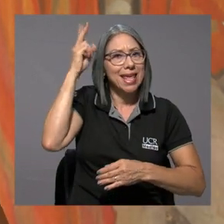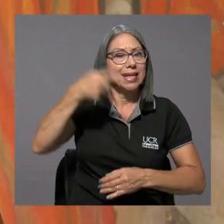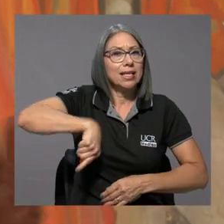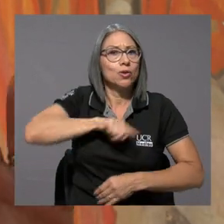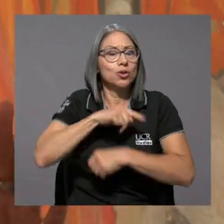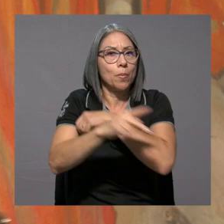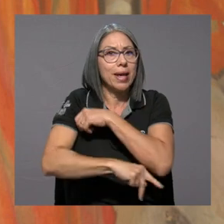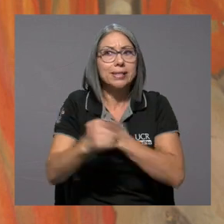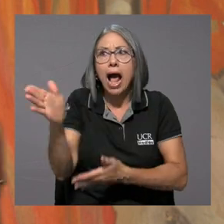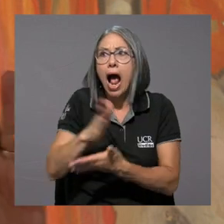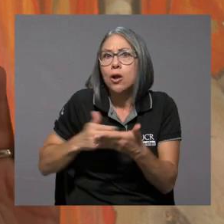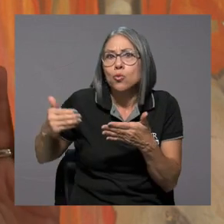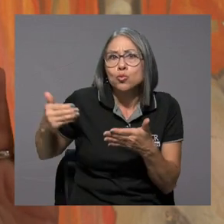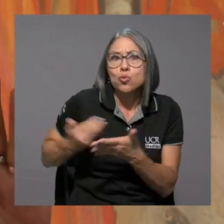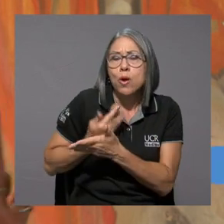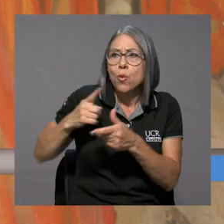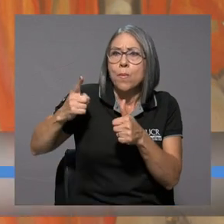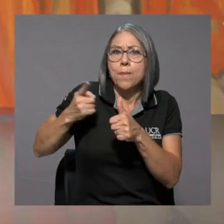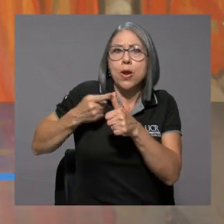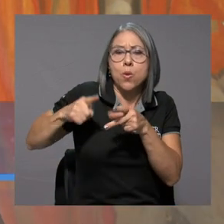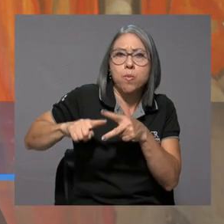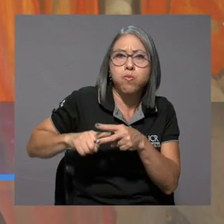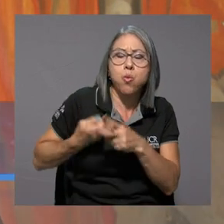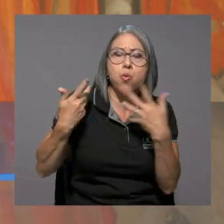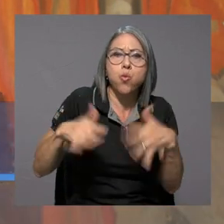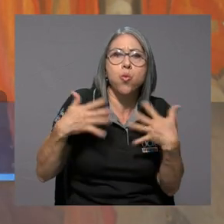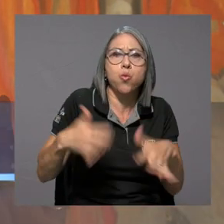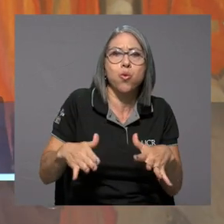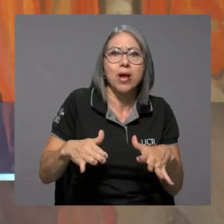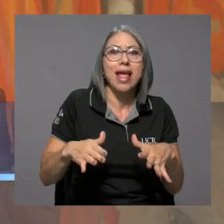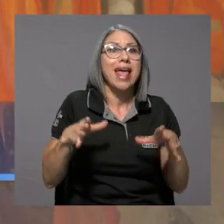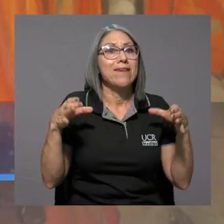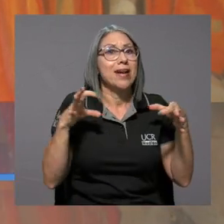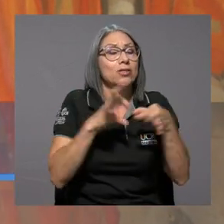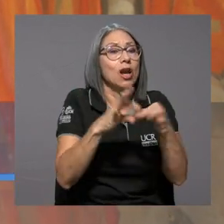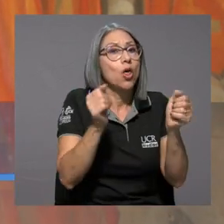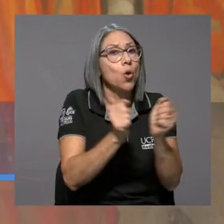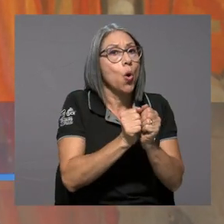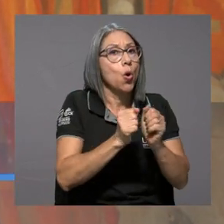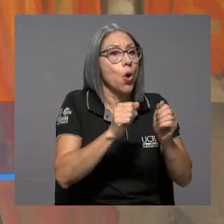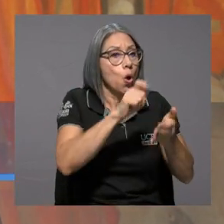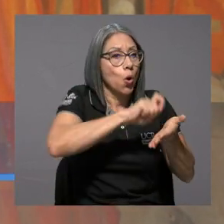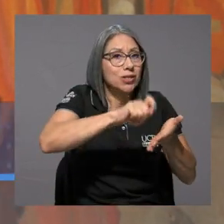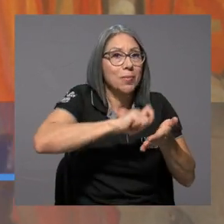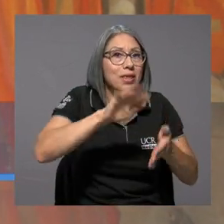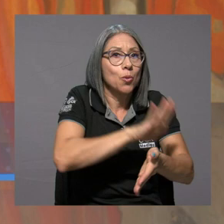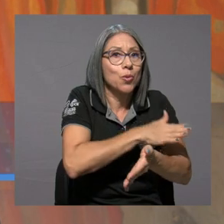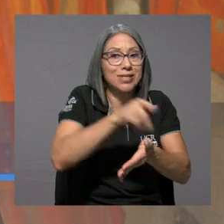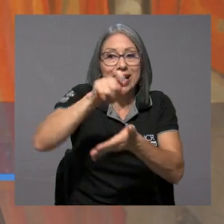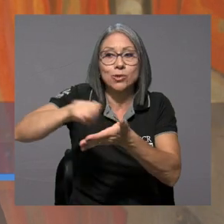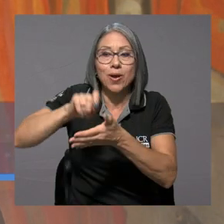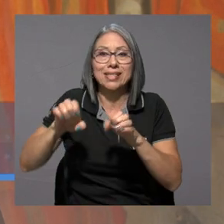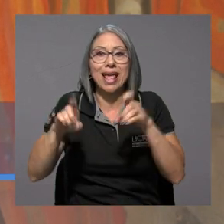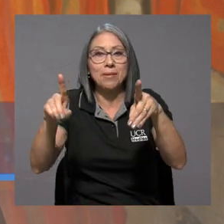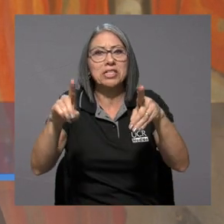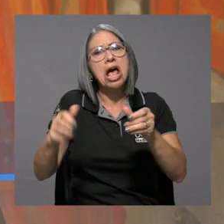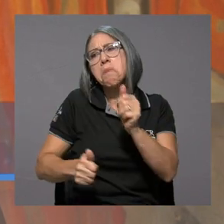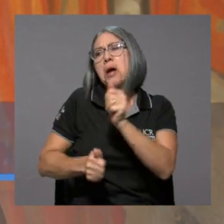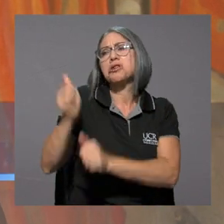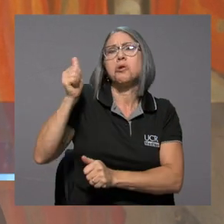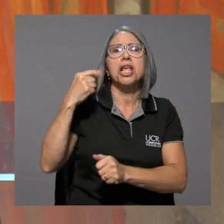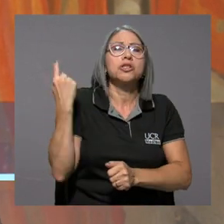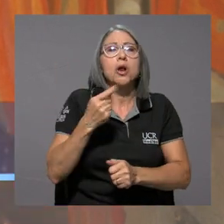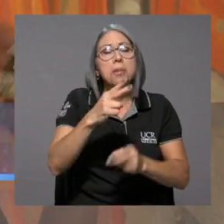algo totalmente pionero y transgresor en lo que se trata de conservatorios de música y escuelas académicas, porque la gran mayoría lo que hace es rendir